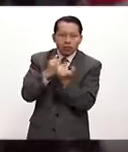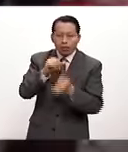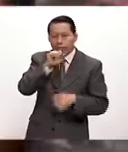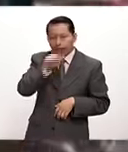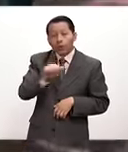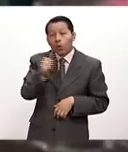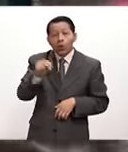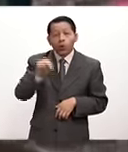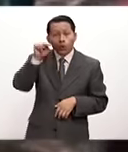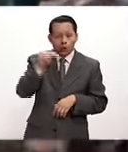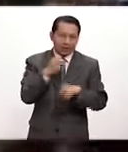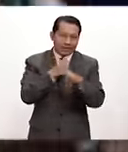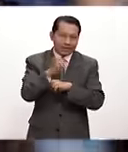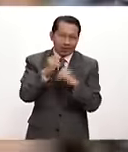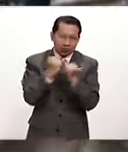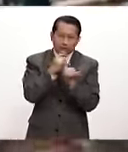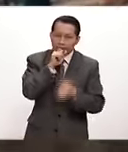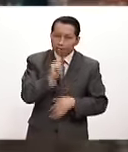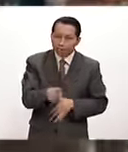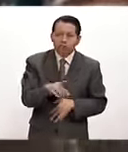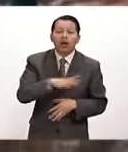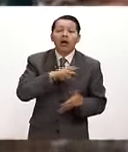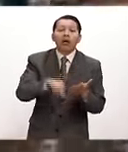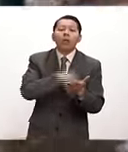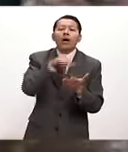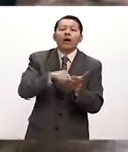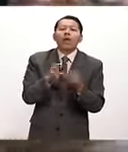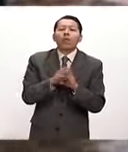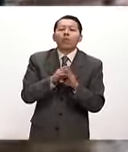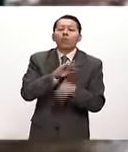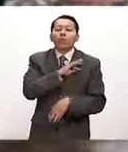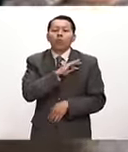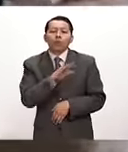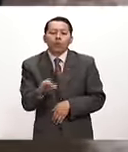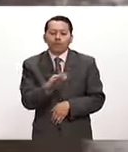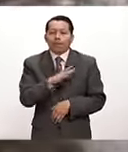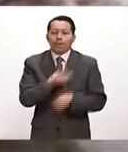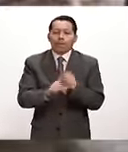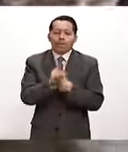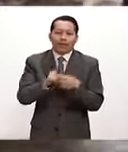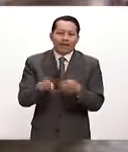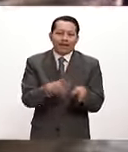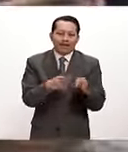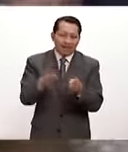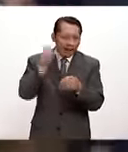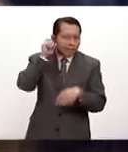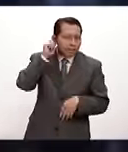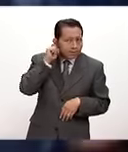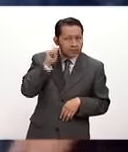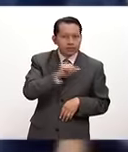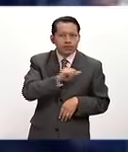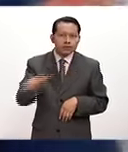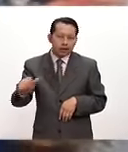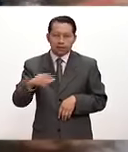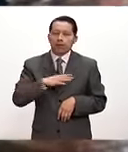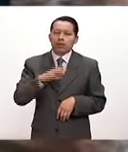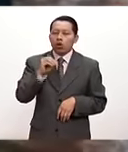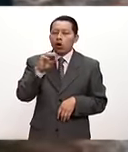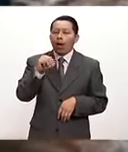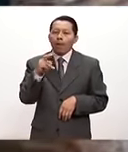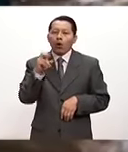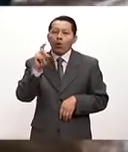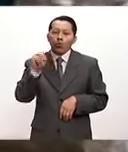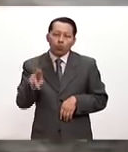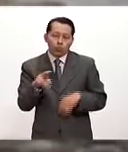parte norte del estado. Hay zonas que pueden ser afectadas en la carretera que va de La Paz a la zona de Comondú, hay